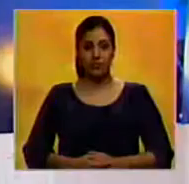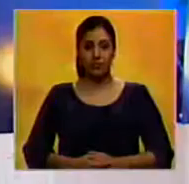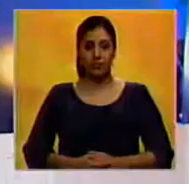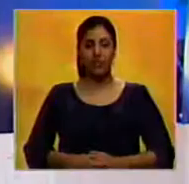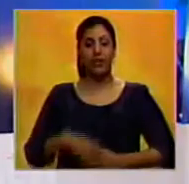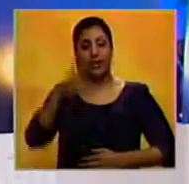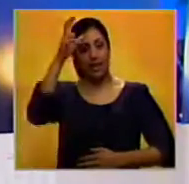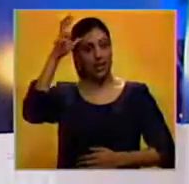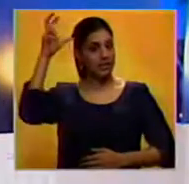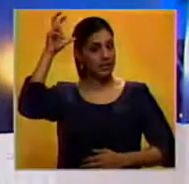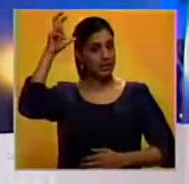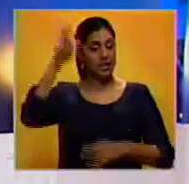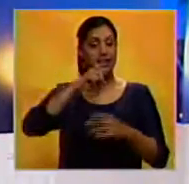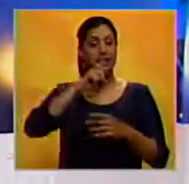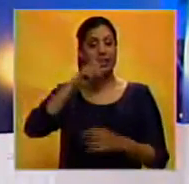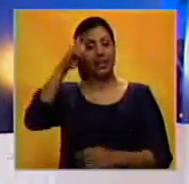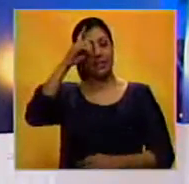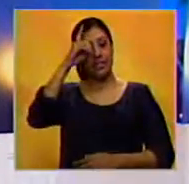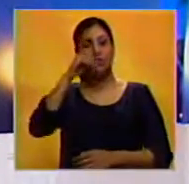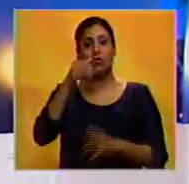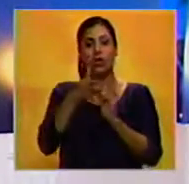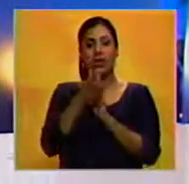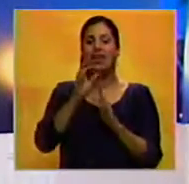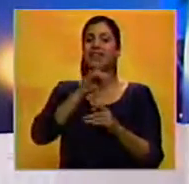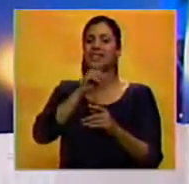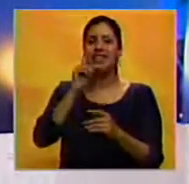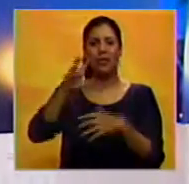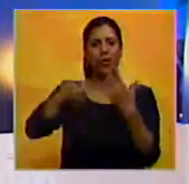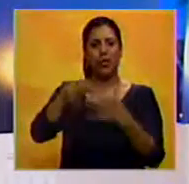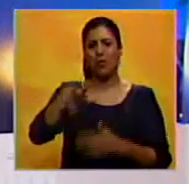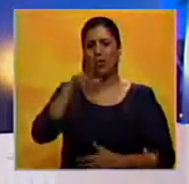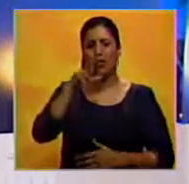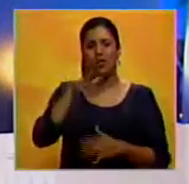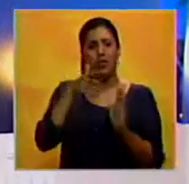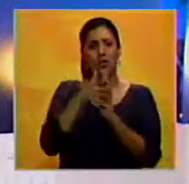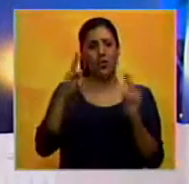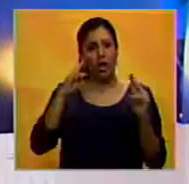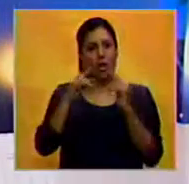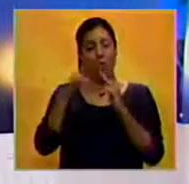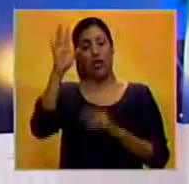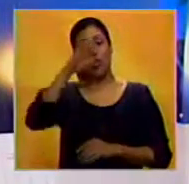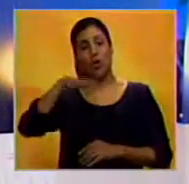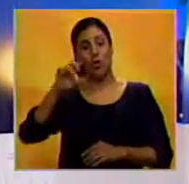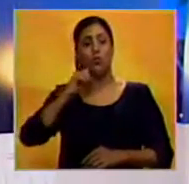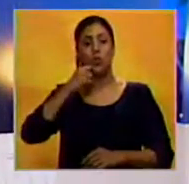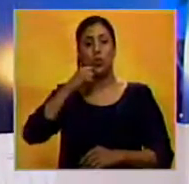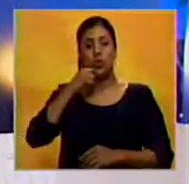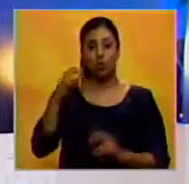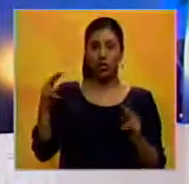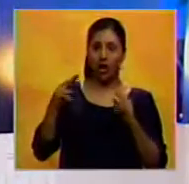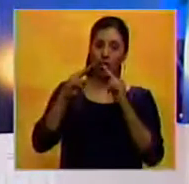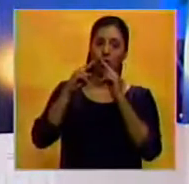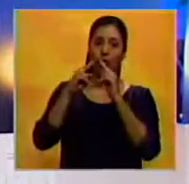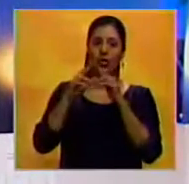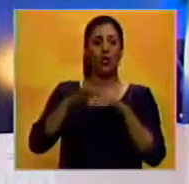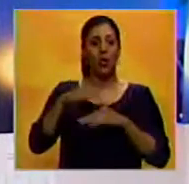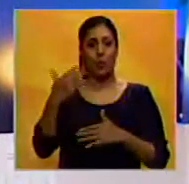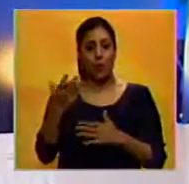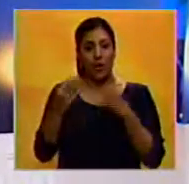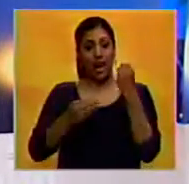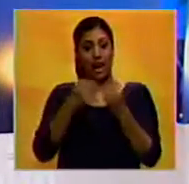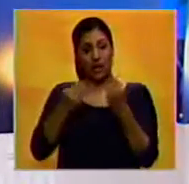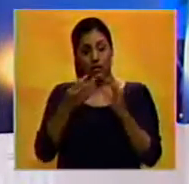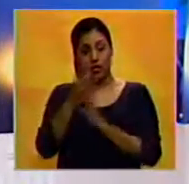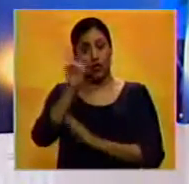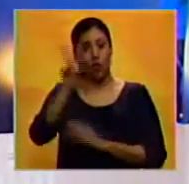La canciller de la República, Deysi Rodríguez, calificó como fructífero el encuentro que sostuvo en Moscú con su homólogo ruso, Sergei Lavrov. Los